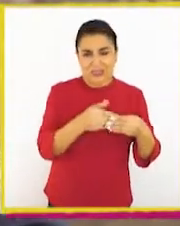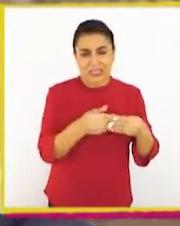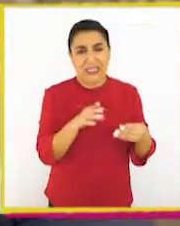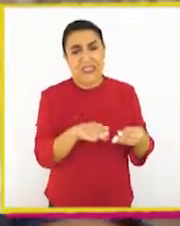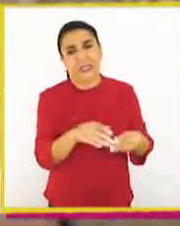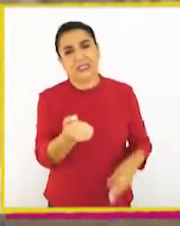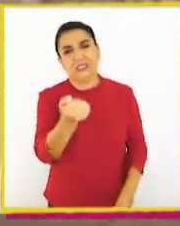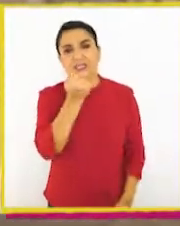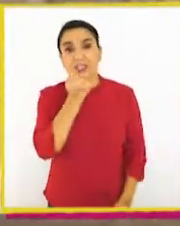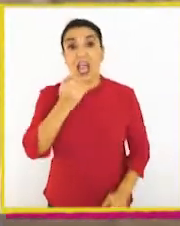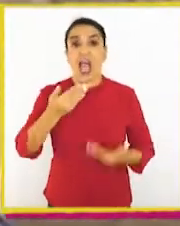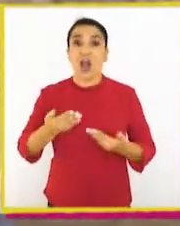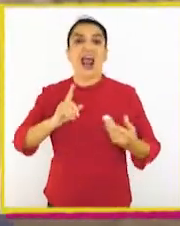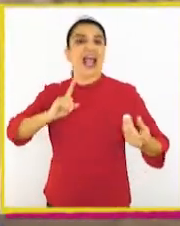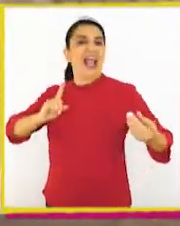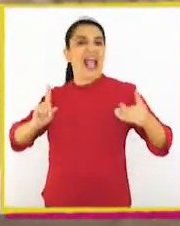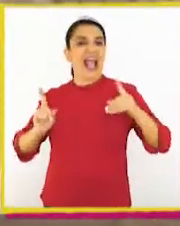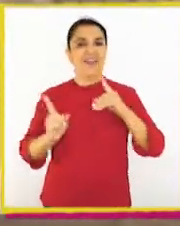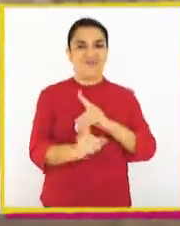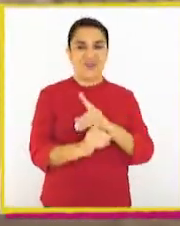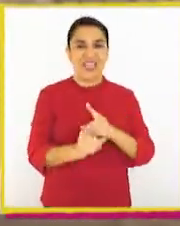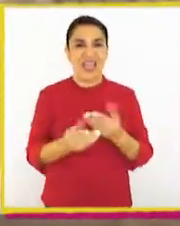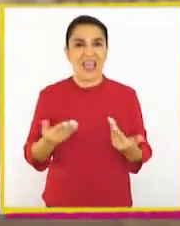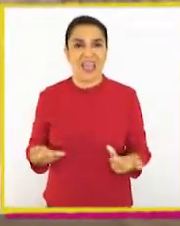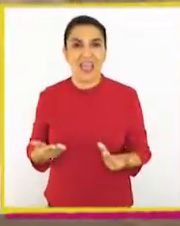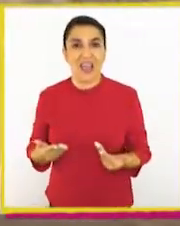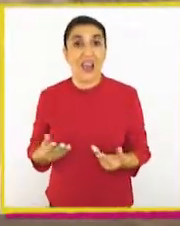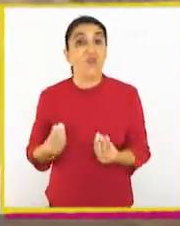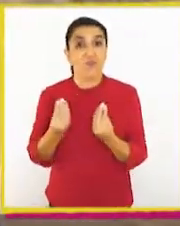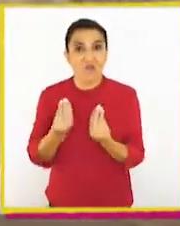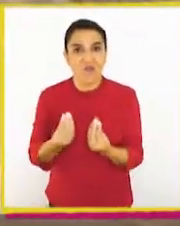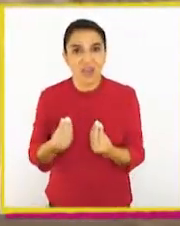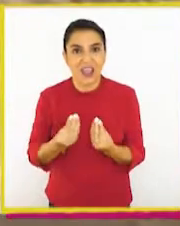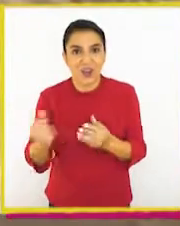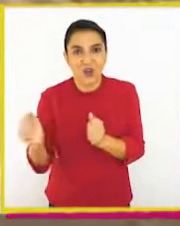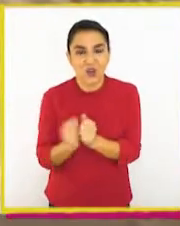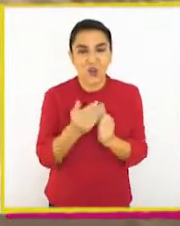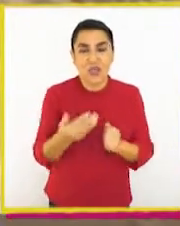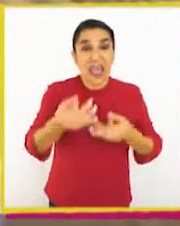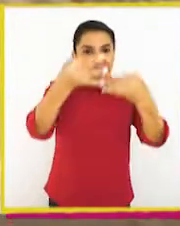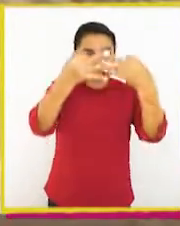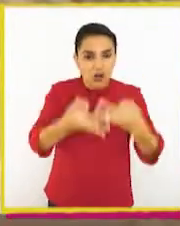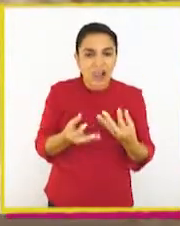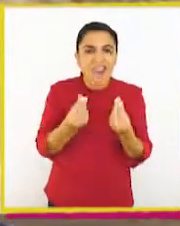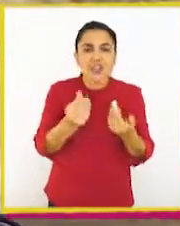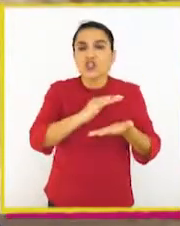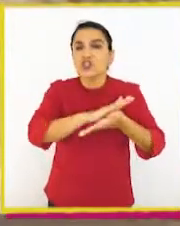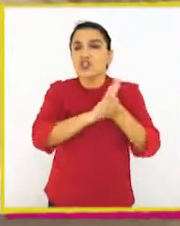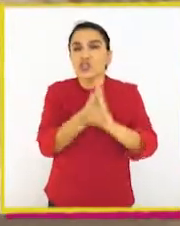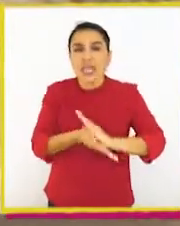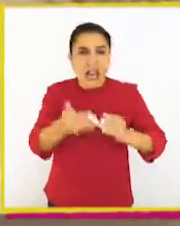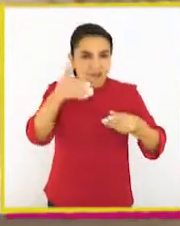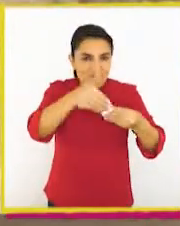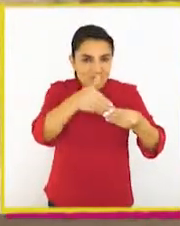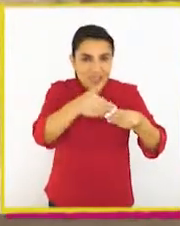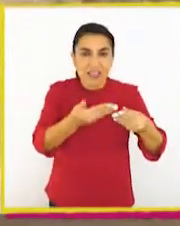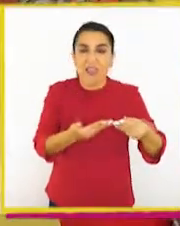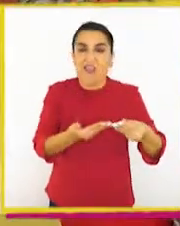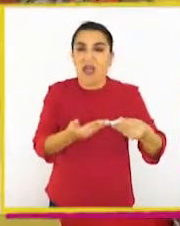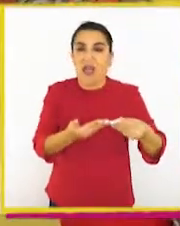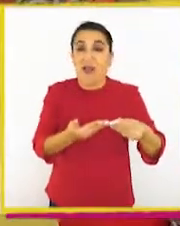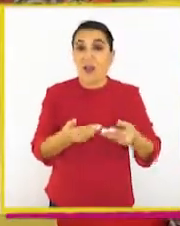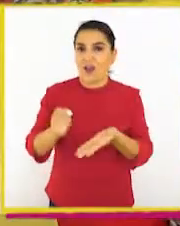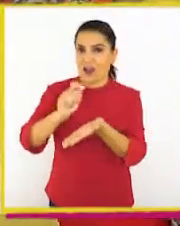Pero ahora lo remediaré. Lo bueno fue es que junto a ustedes pude calcular el dinero total que tenía la billetera.